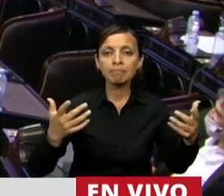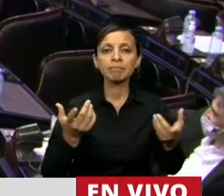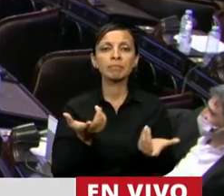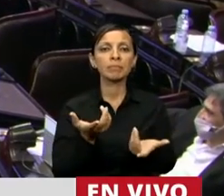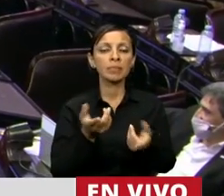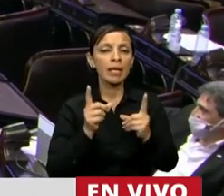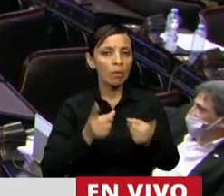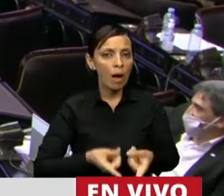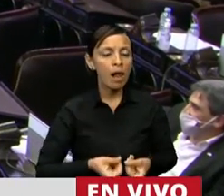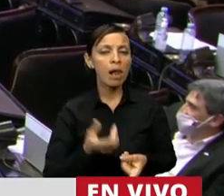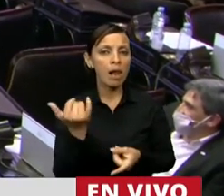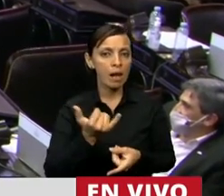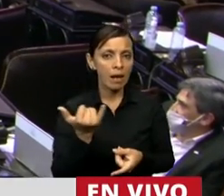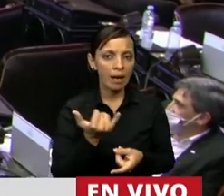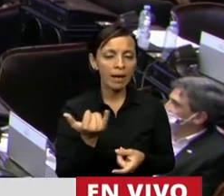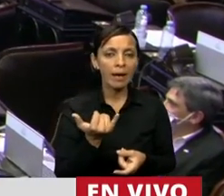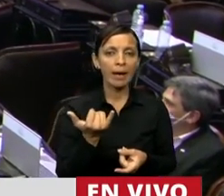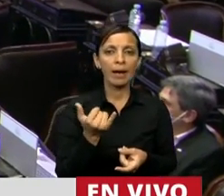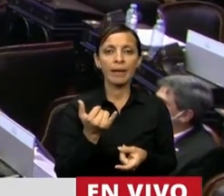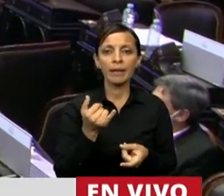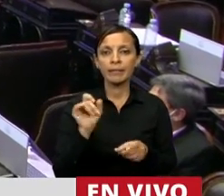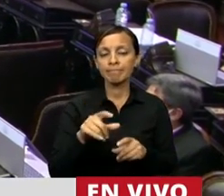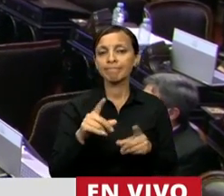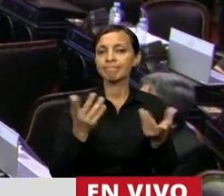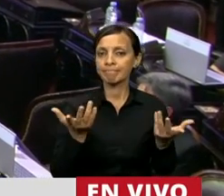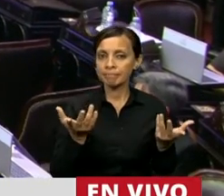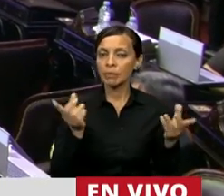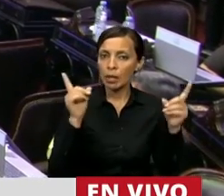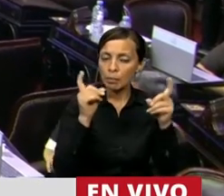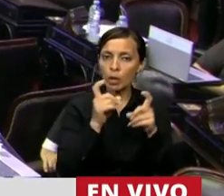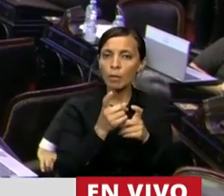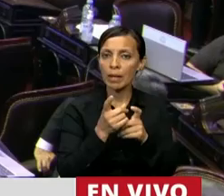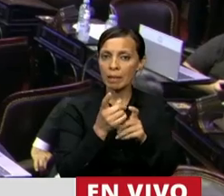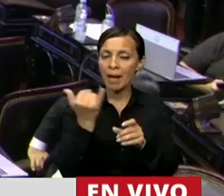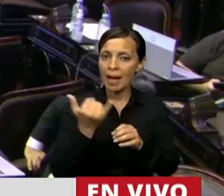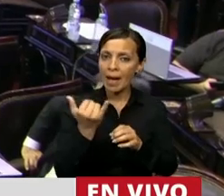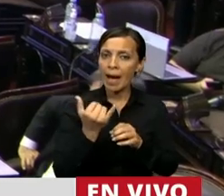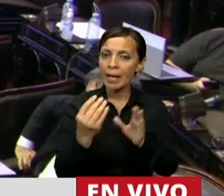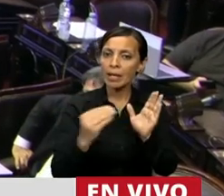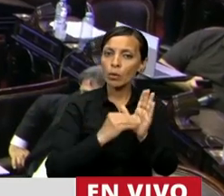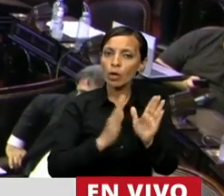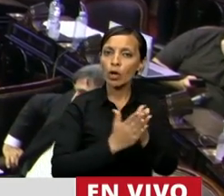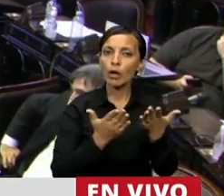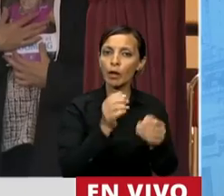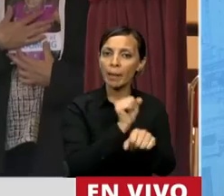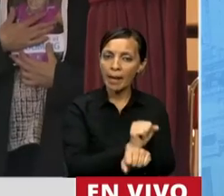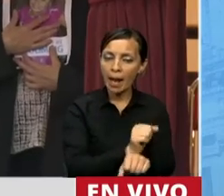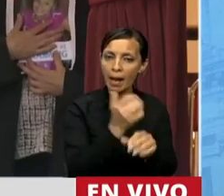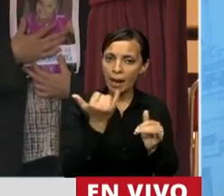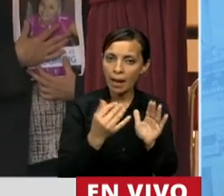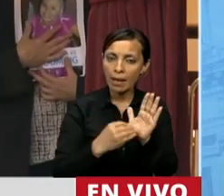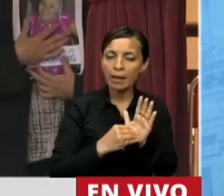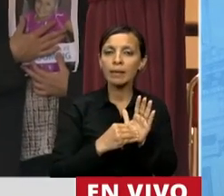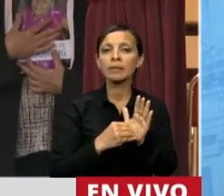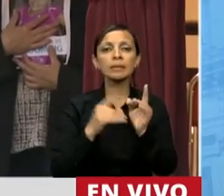pesar de que esta problemática está incluida en el código penal, y también